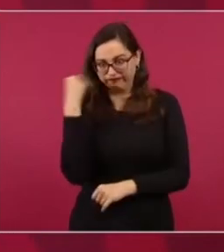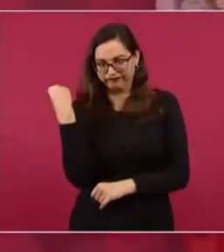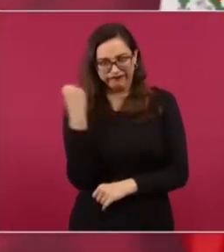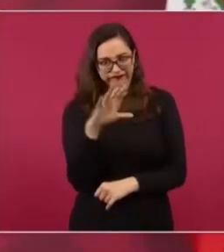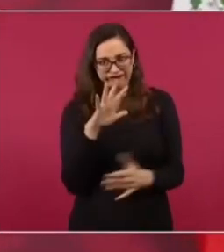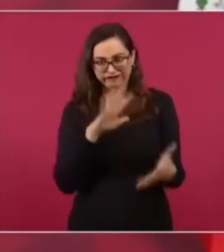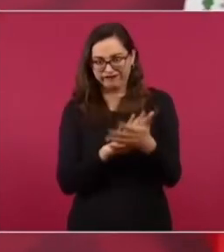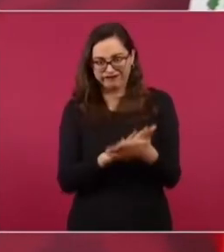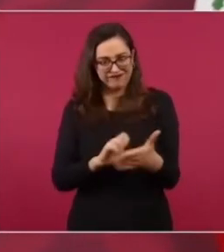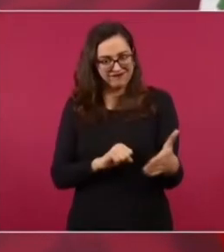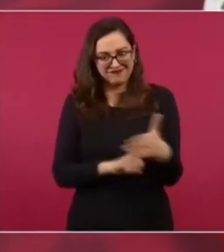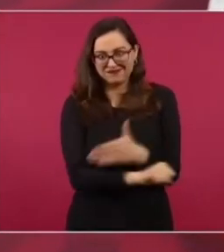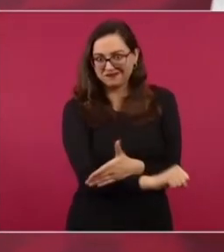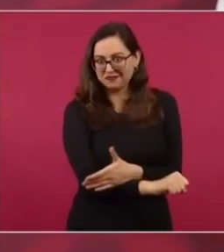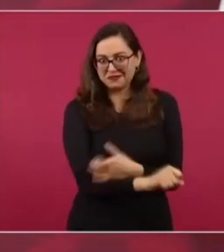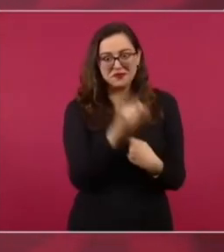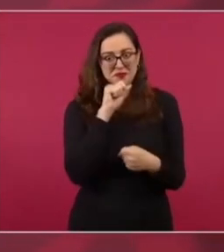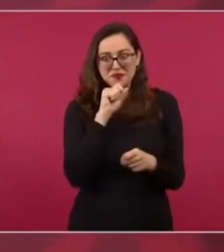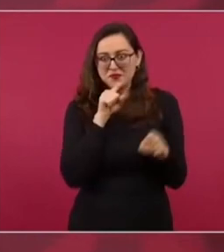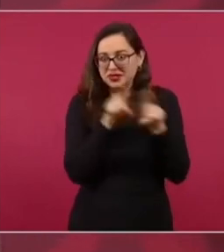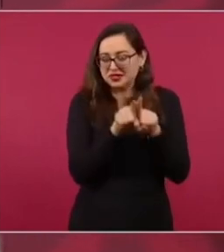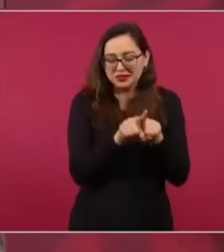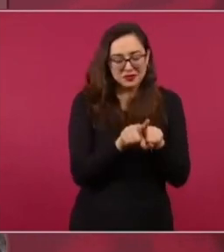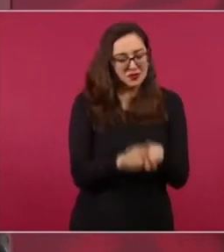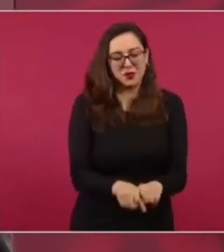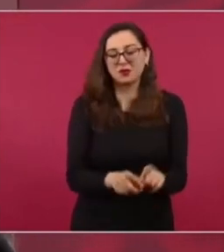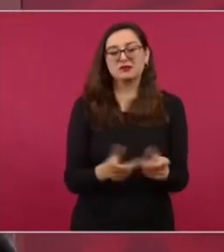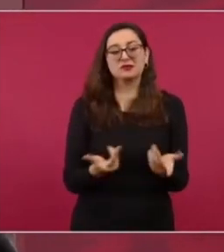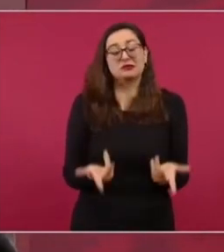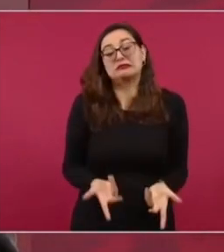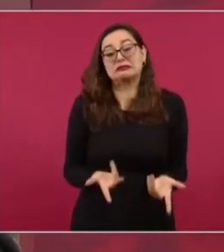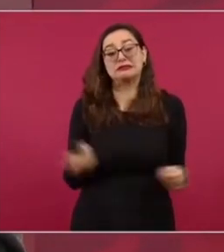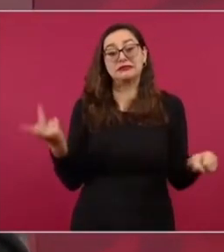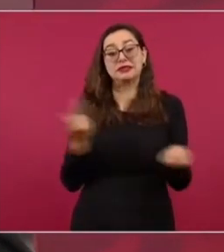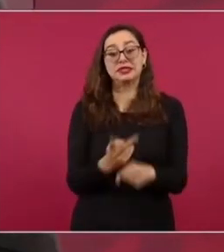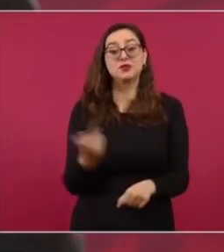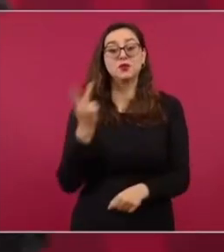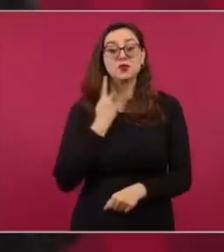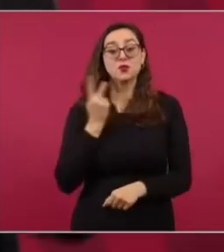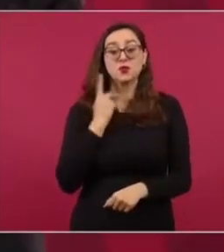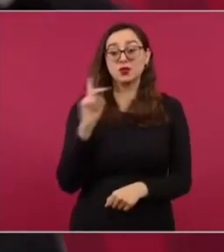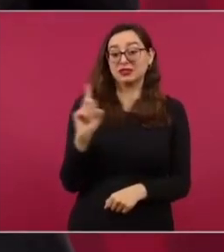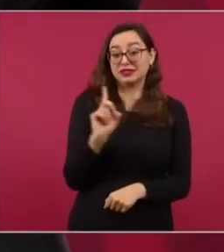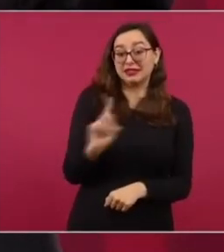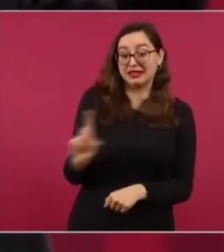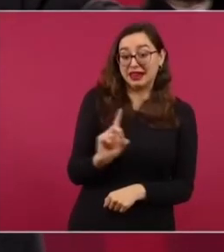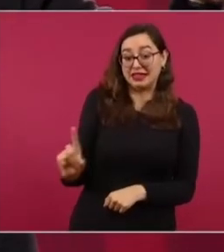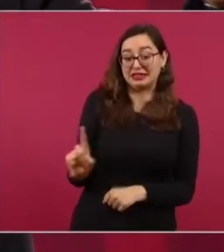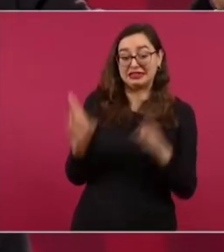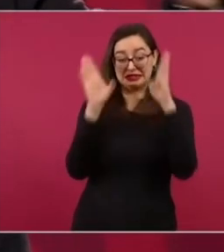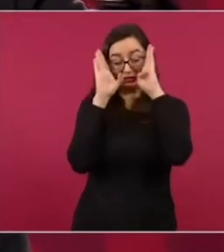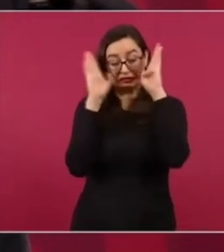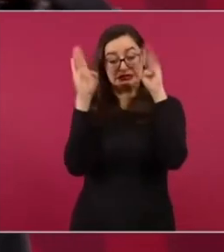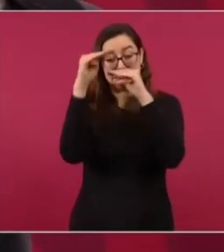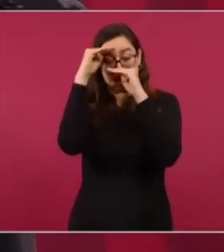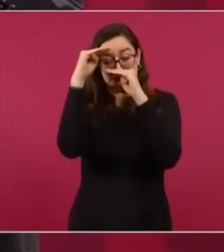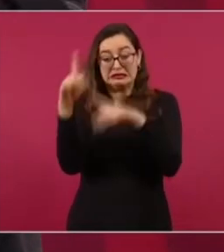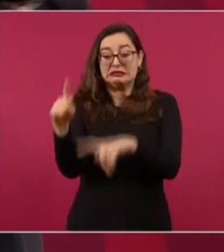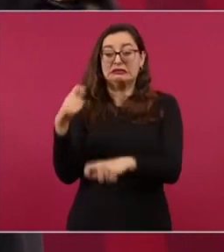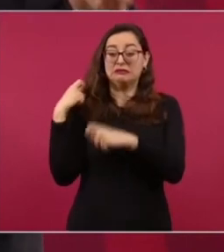la derecha el conservadurismo tiene pues